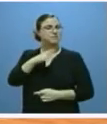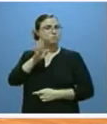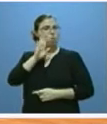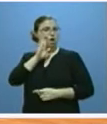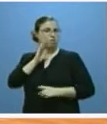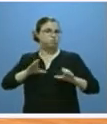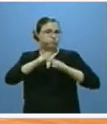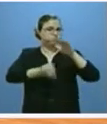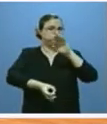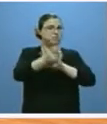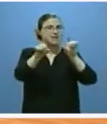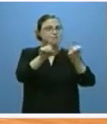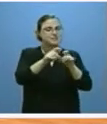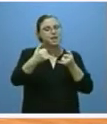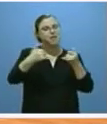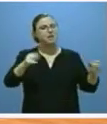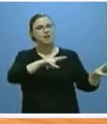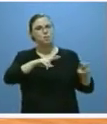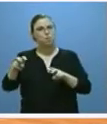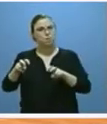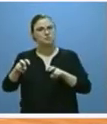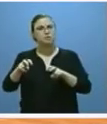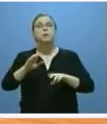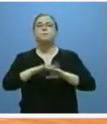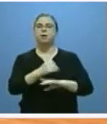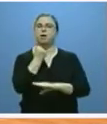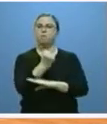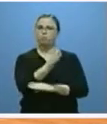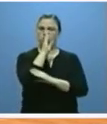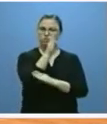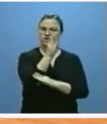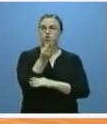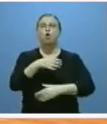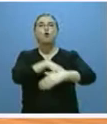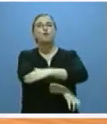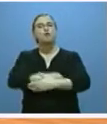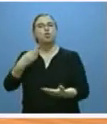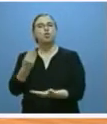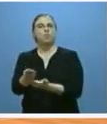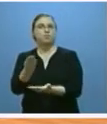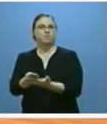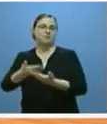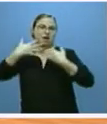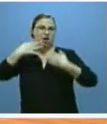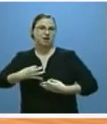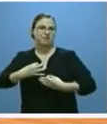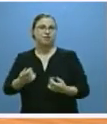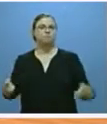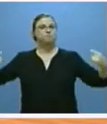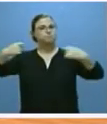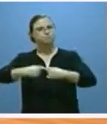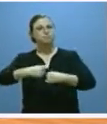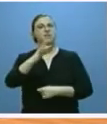varias líneas nuevas tanto de apoyo directo como de fondos de garantía cofinanciadas por FEDER.